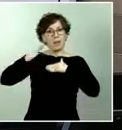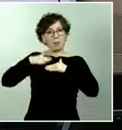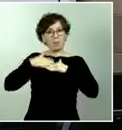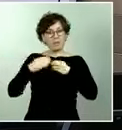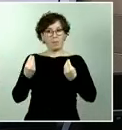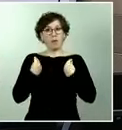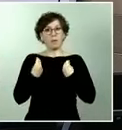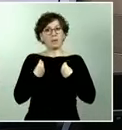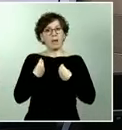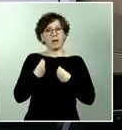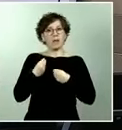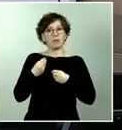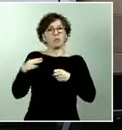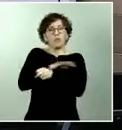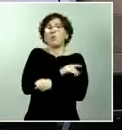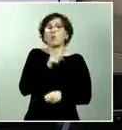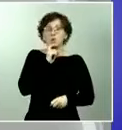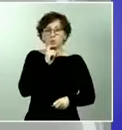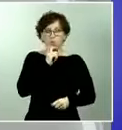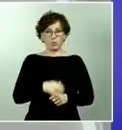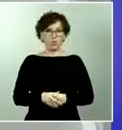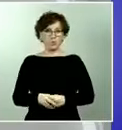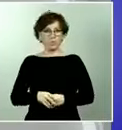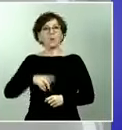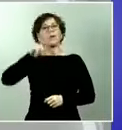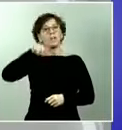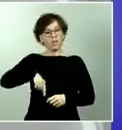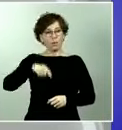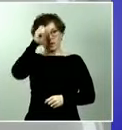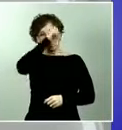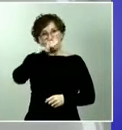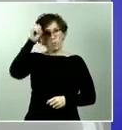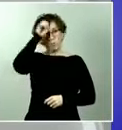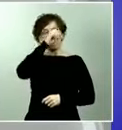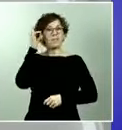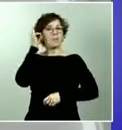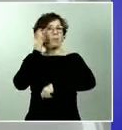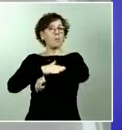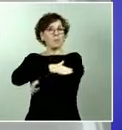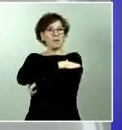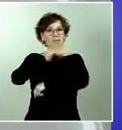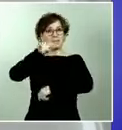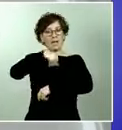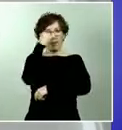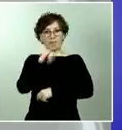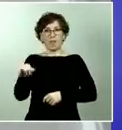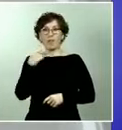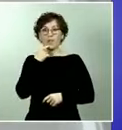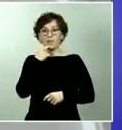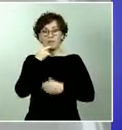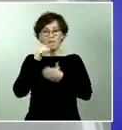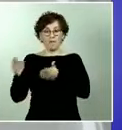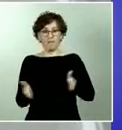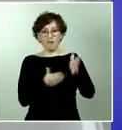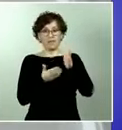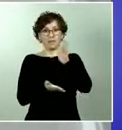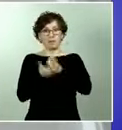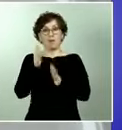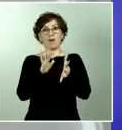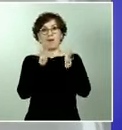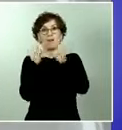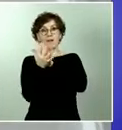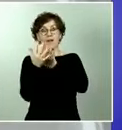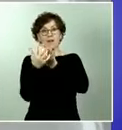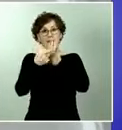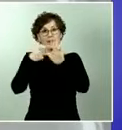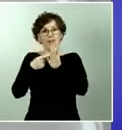quisiera también si comparte la opinión de la ministra Díaz de que una segunda fase desescalada podría llegar hasta final de año y si eso iba a suponer